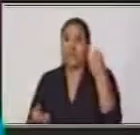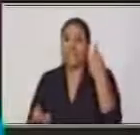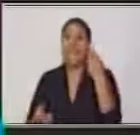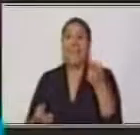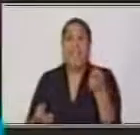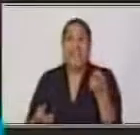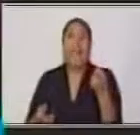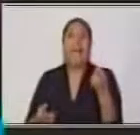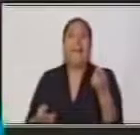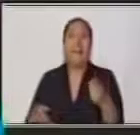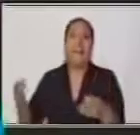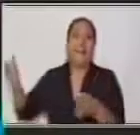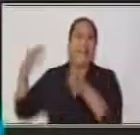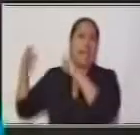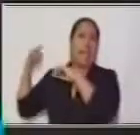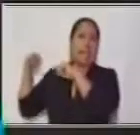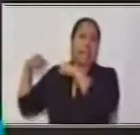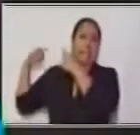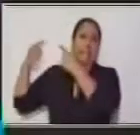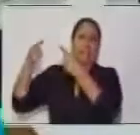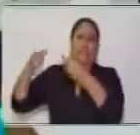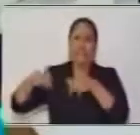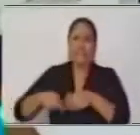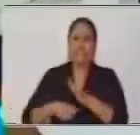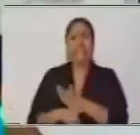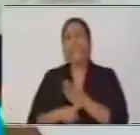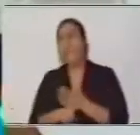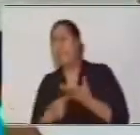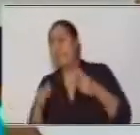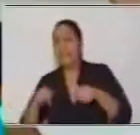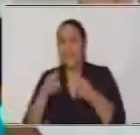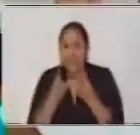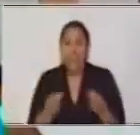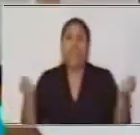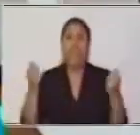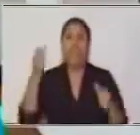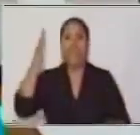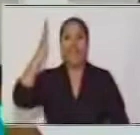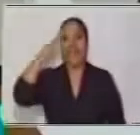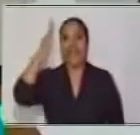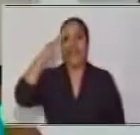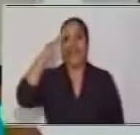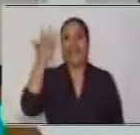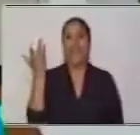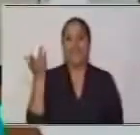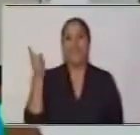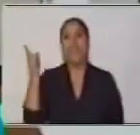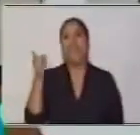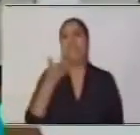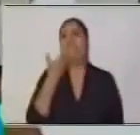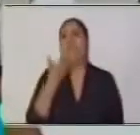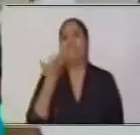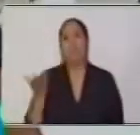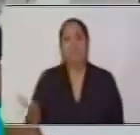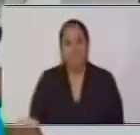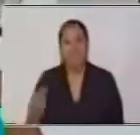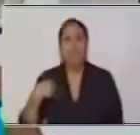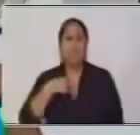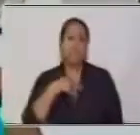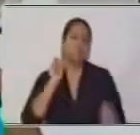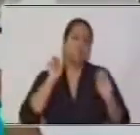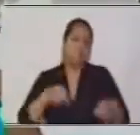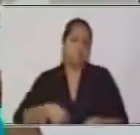estuvo dando problemas y te dio qué hacer, ¿sí? la cuestión entonces es sencilla. Podemos trabajar esto.